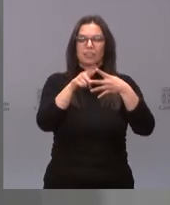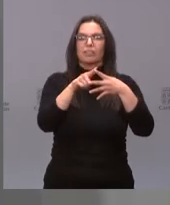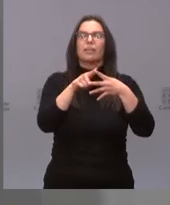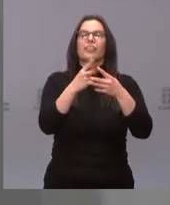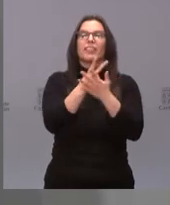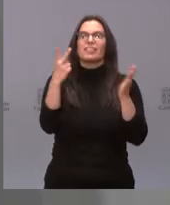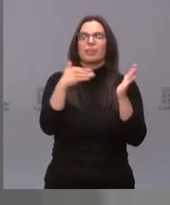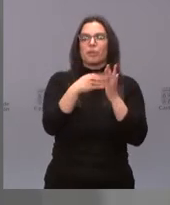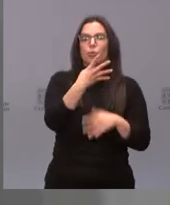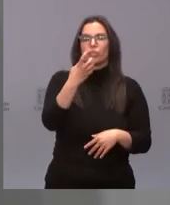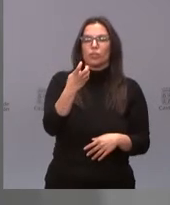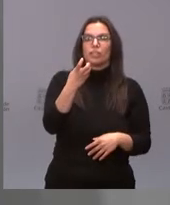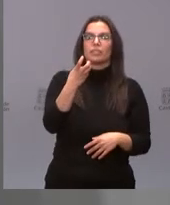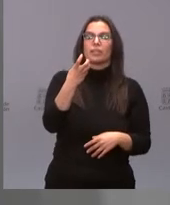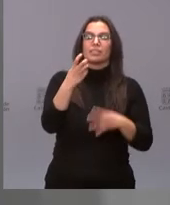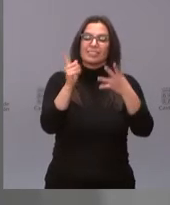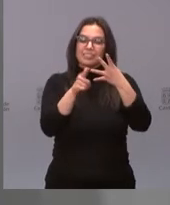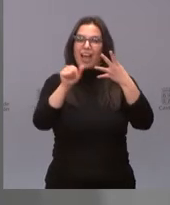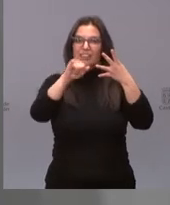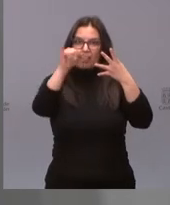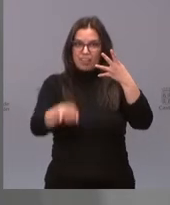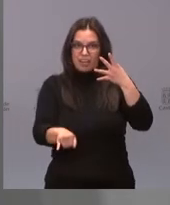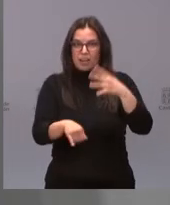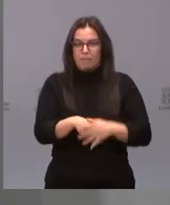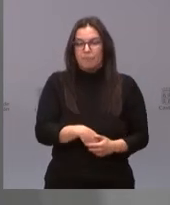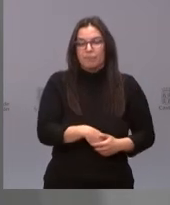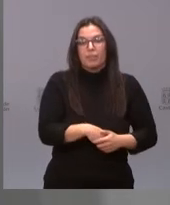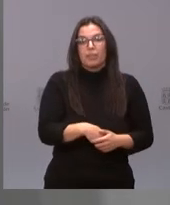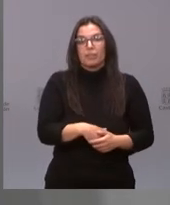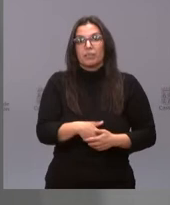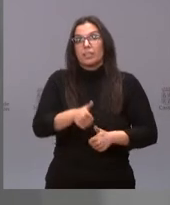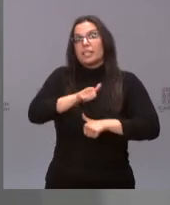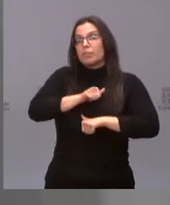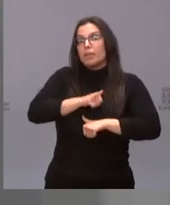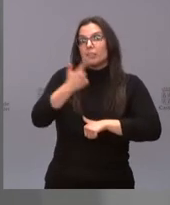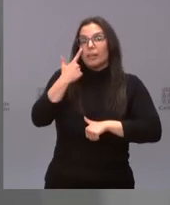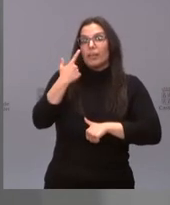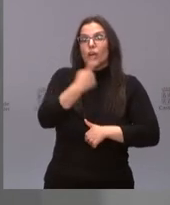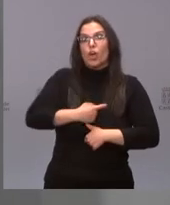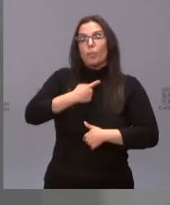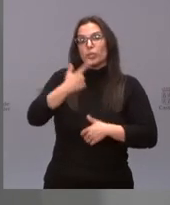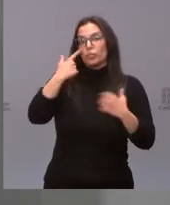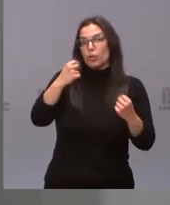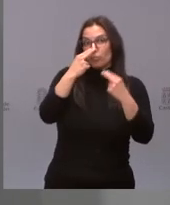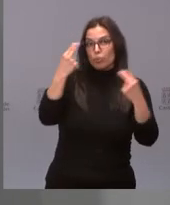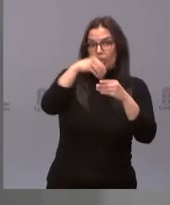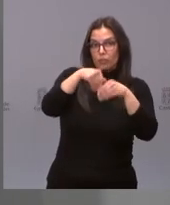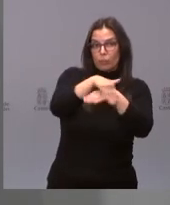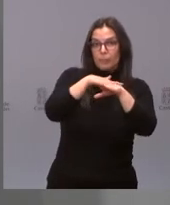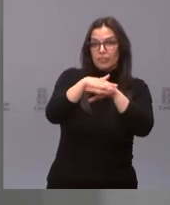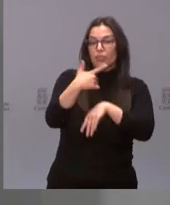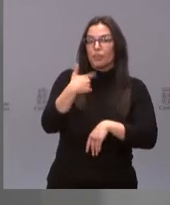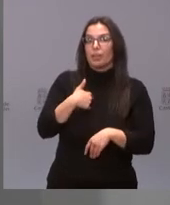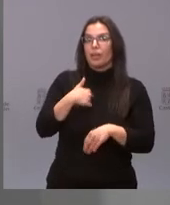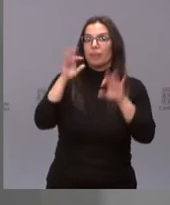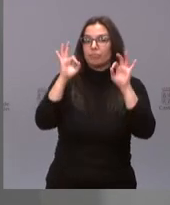.400 de AstraZeneca. Seguimos a la espera de que la Comisión de Salud Pública del Ministerio se pronuncie